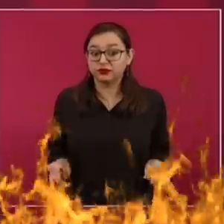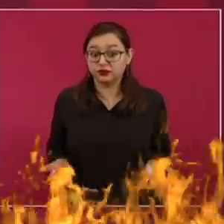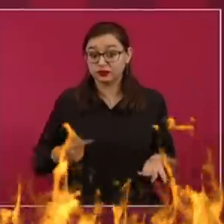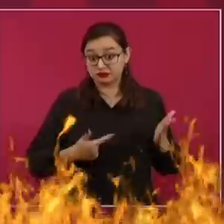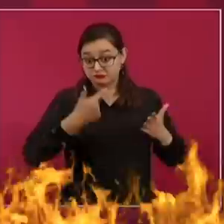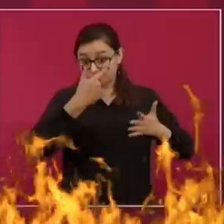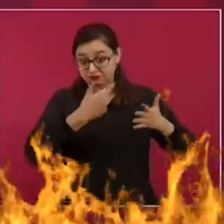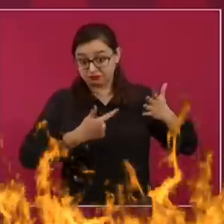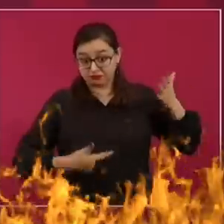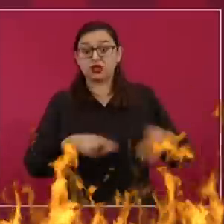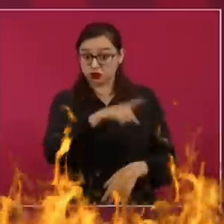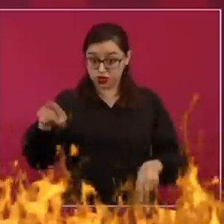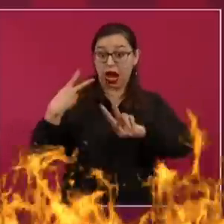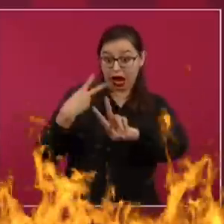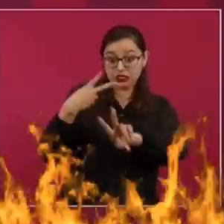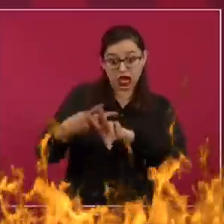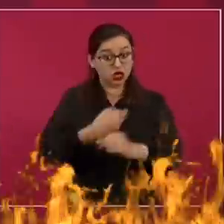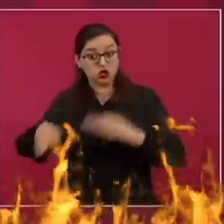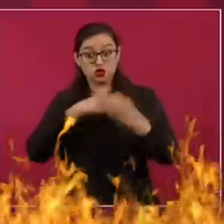aquí. Todos somos Andrés Manuel, ¿eh?